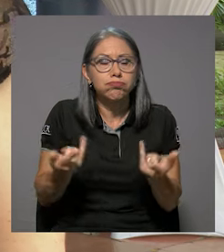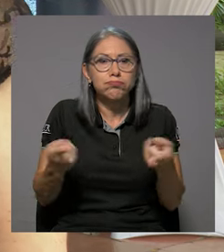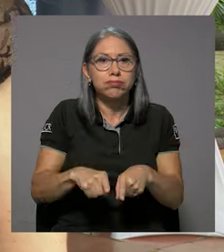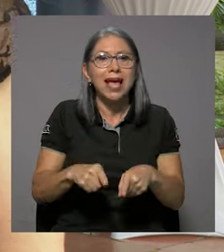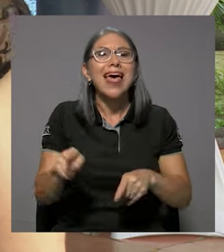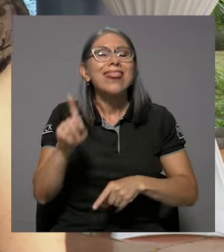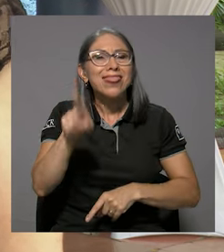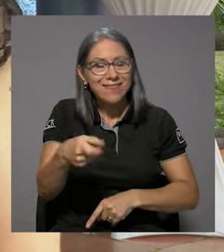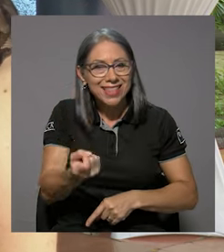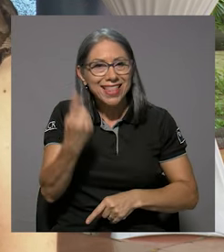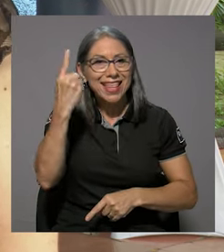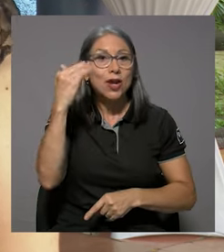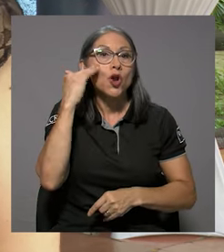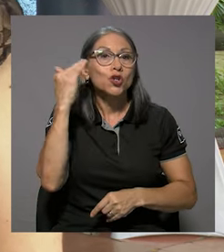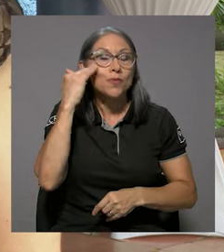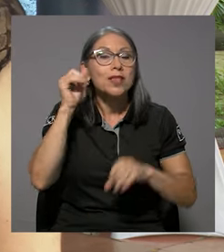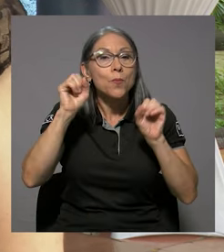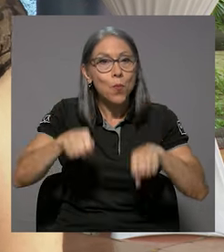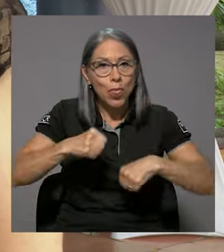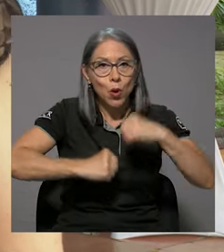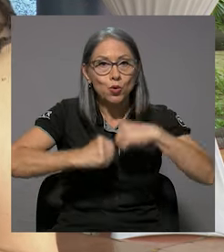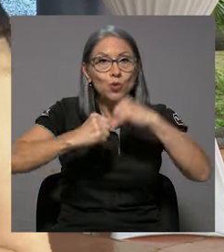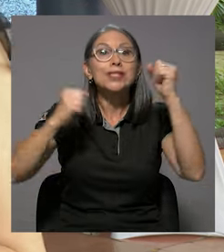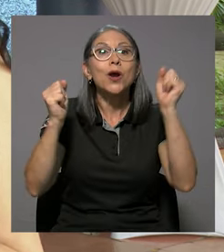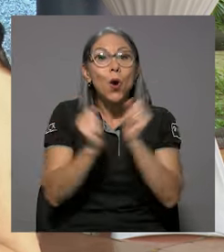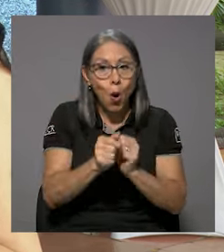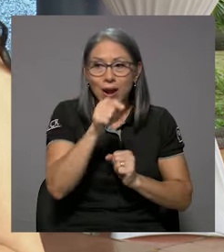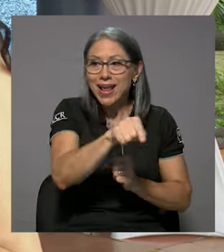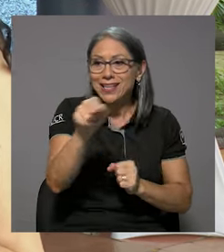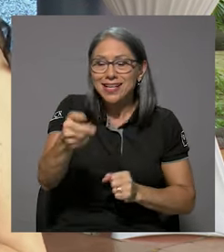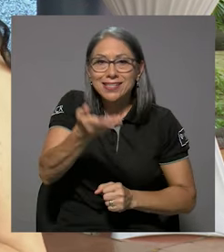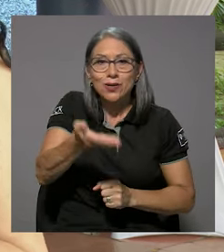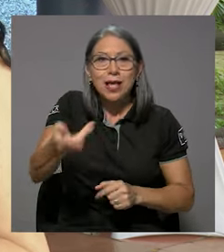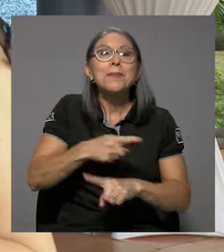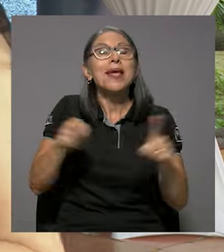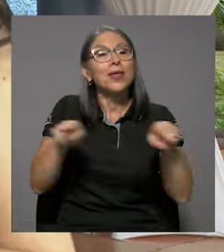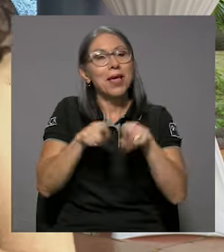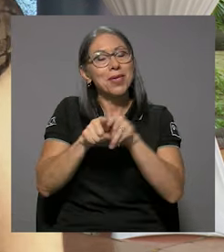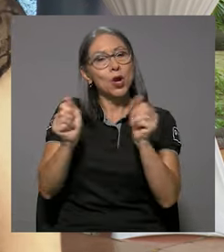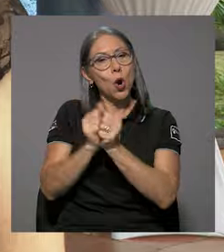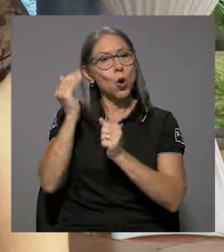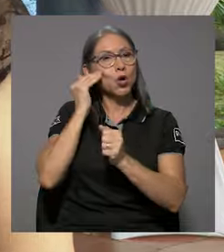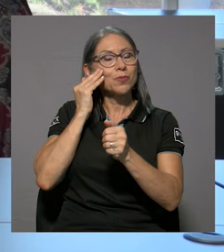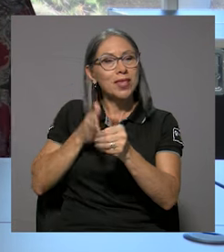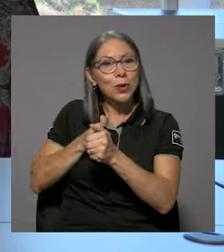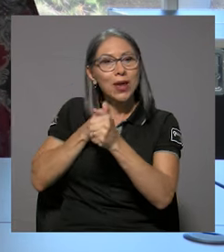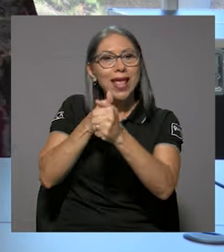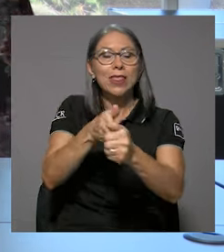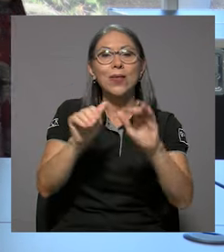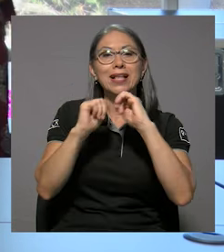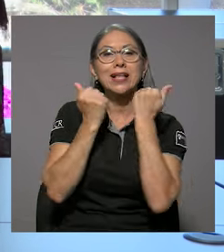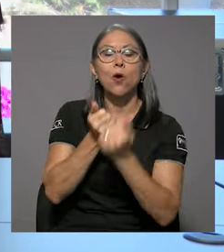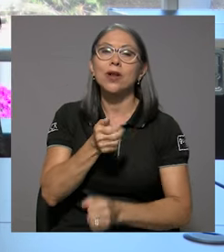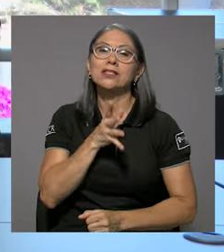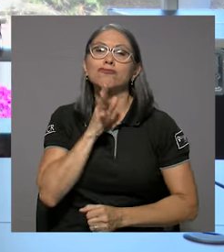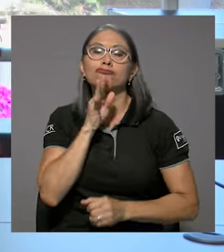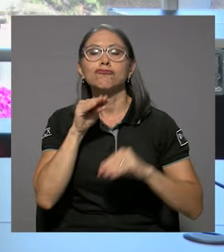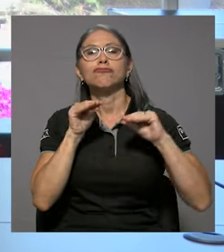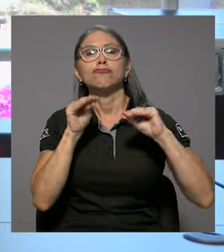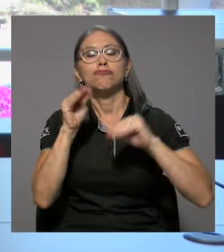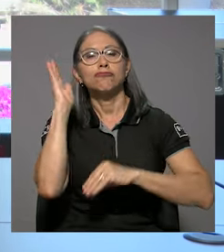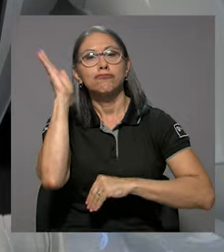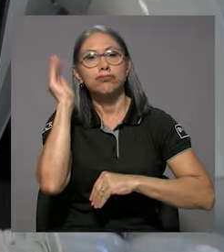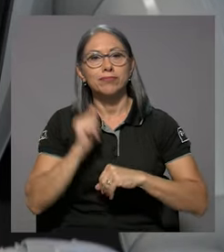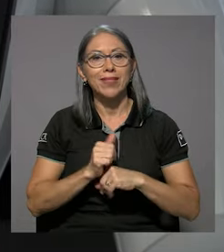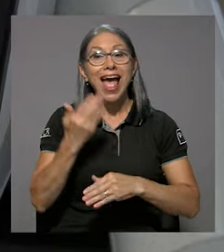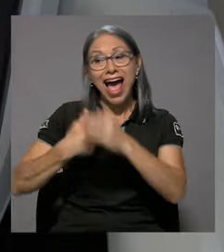puedan entender que el conocimiento puede construirse con esas herramientas, pero también con el conocimiento dirigido en las aulas.